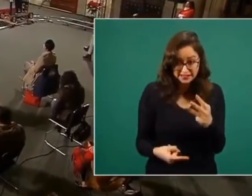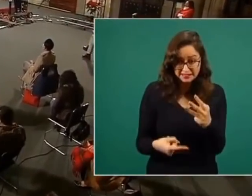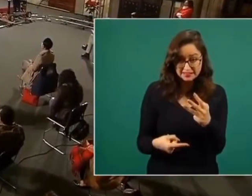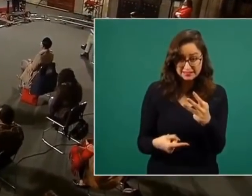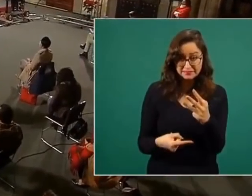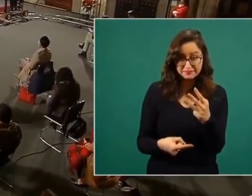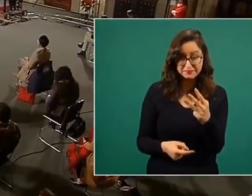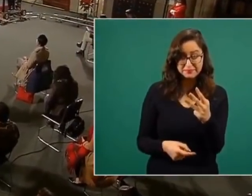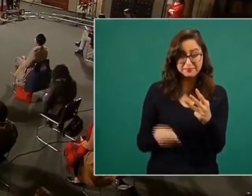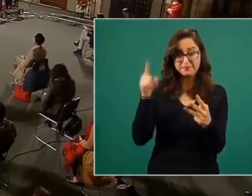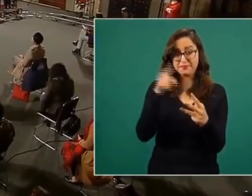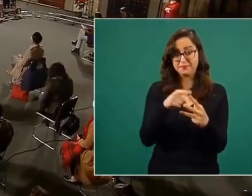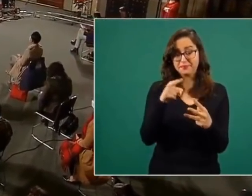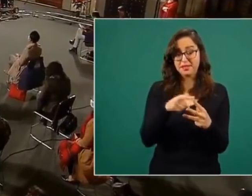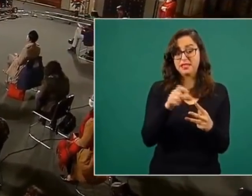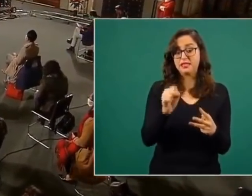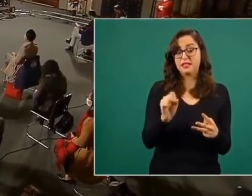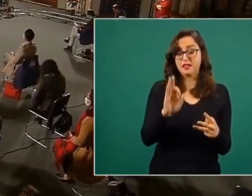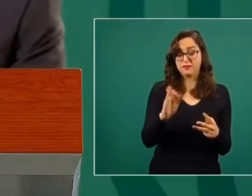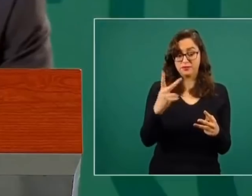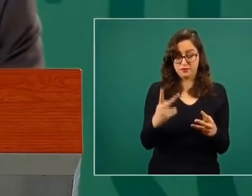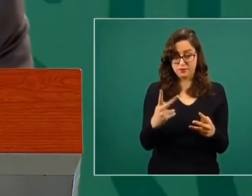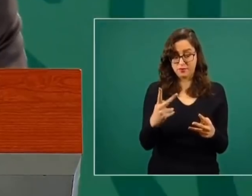La Secretaría de la Función Pública,